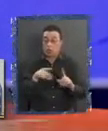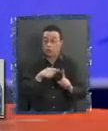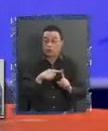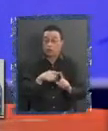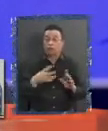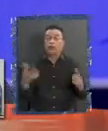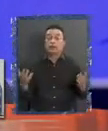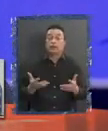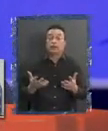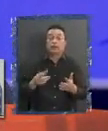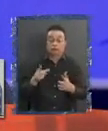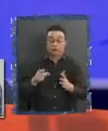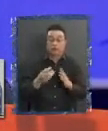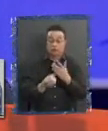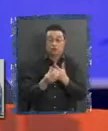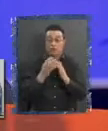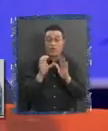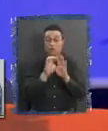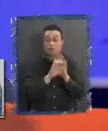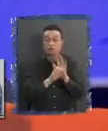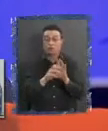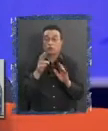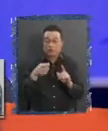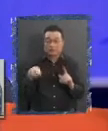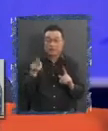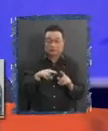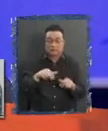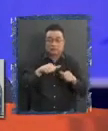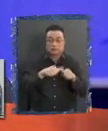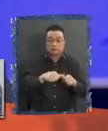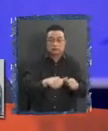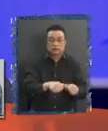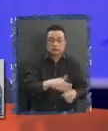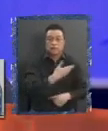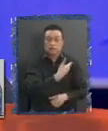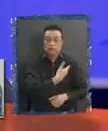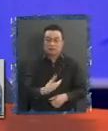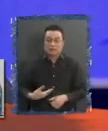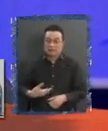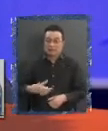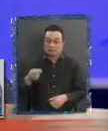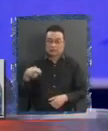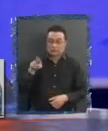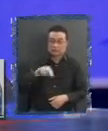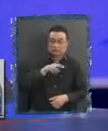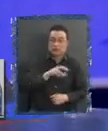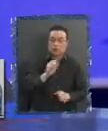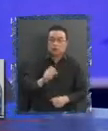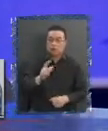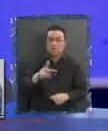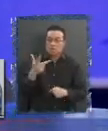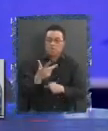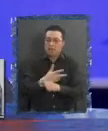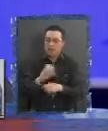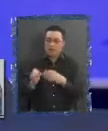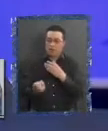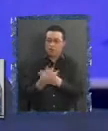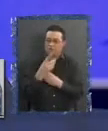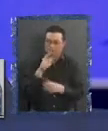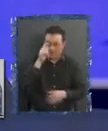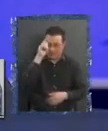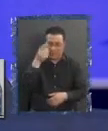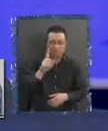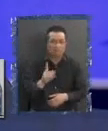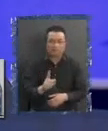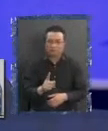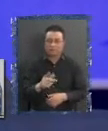del borrador de nueva constitución es la reelección consecutiva del presidente de la república creo que es una mala innovación lo he dicho muchas veces